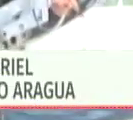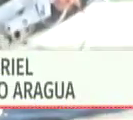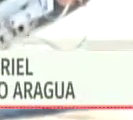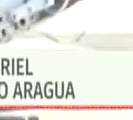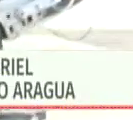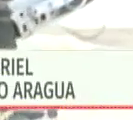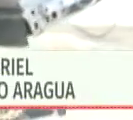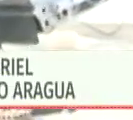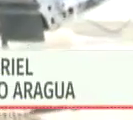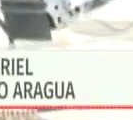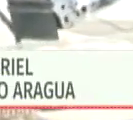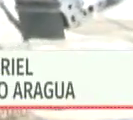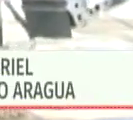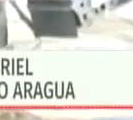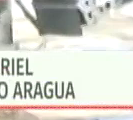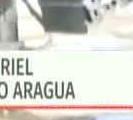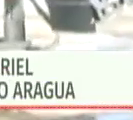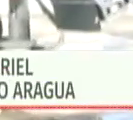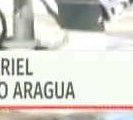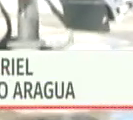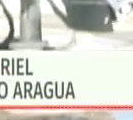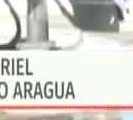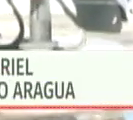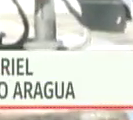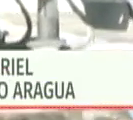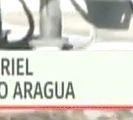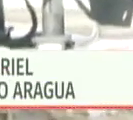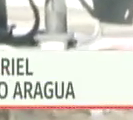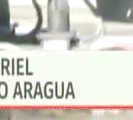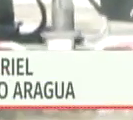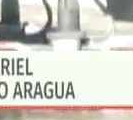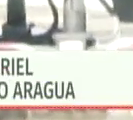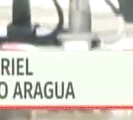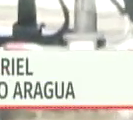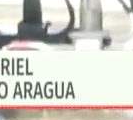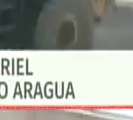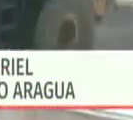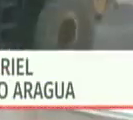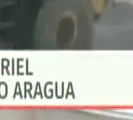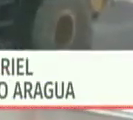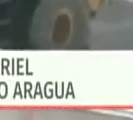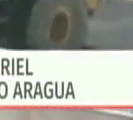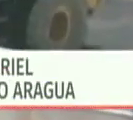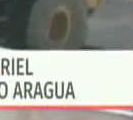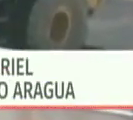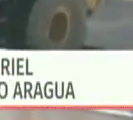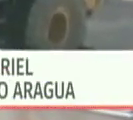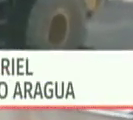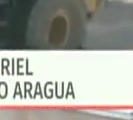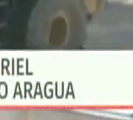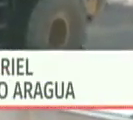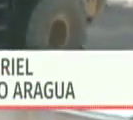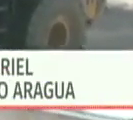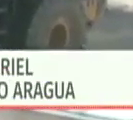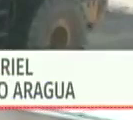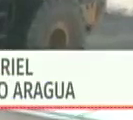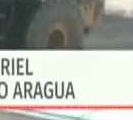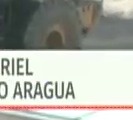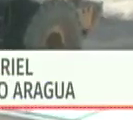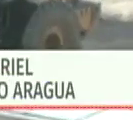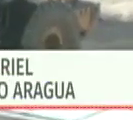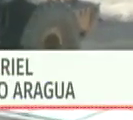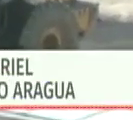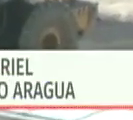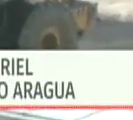procesar todo lo que es el asfalto caliente tenemos dos compactadoras tenemos pavimentadoras tenemos